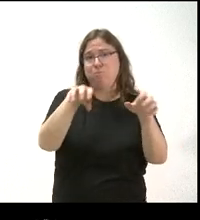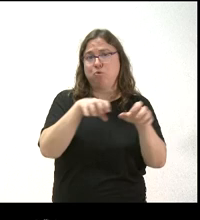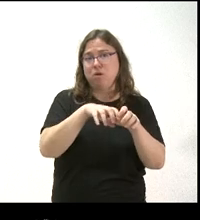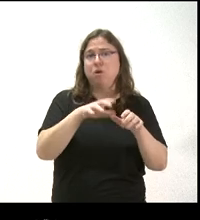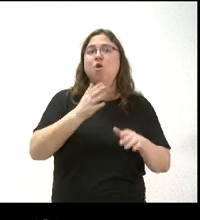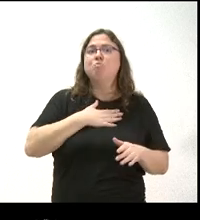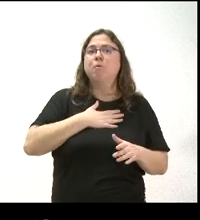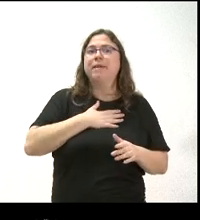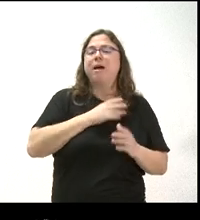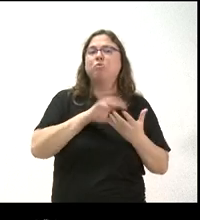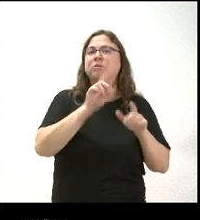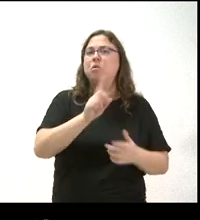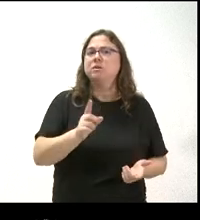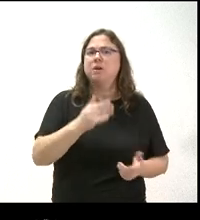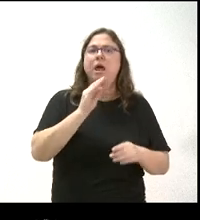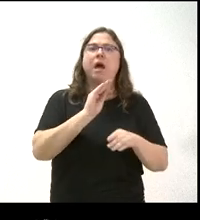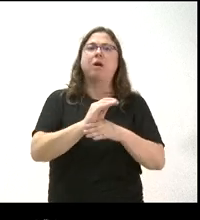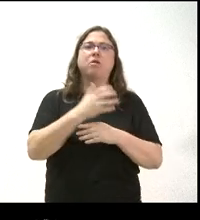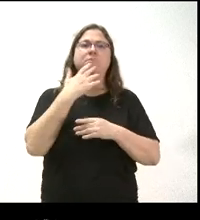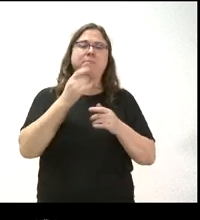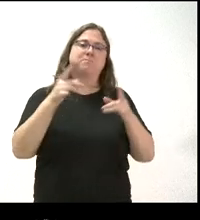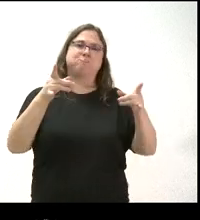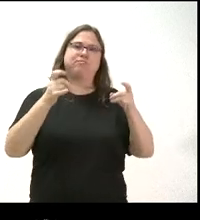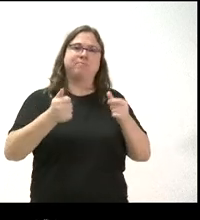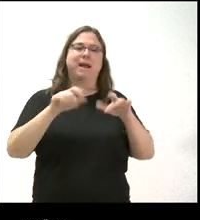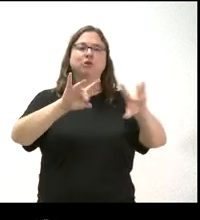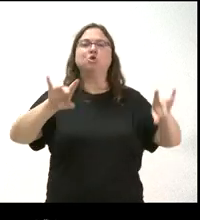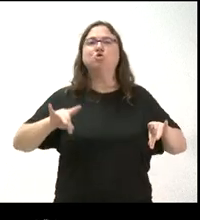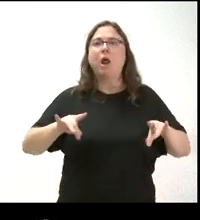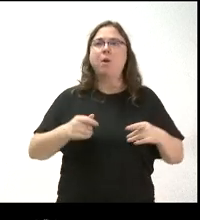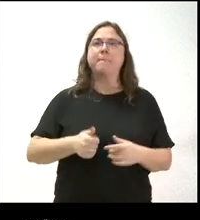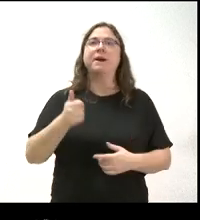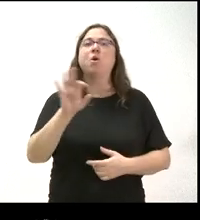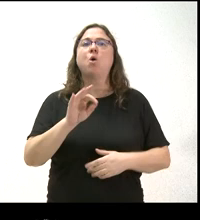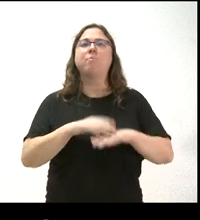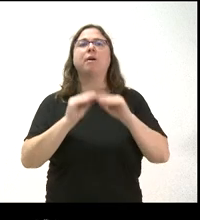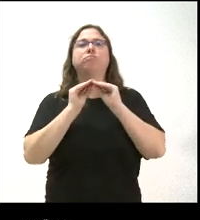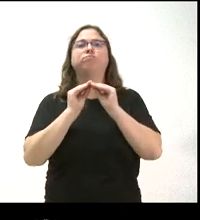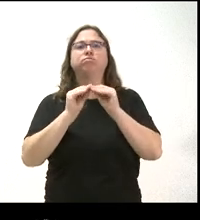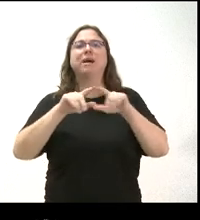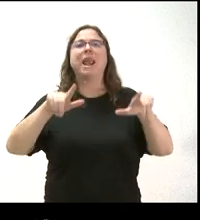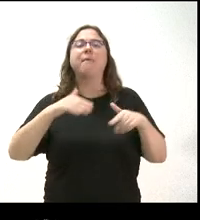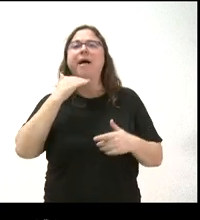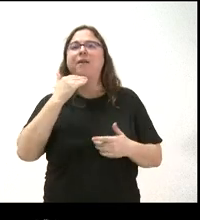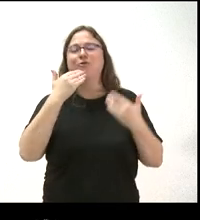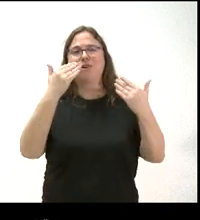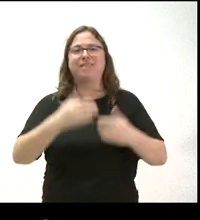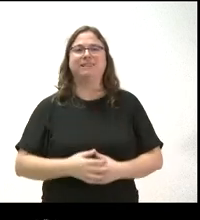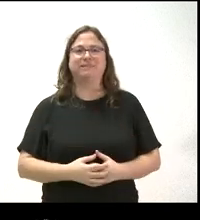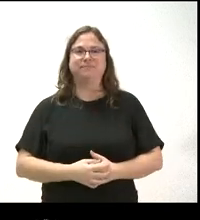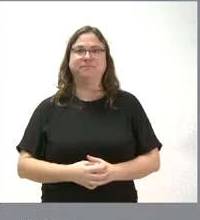propiedad de la Junta. ¿Ayudas para hacer más atractivo el suelo industrial o para construir un avenido? Muchas gracias.